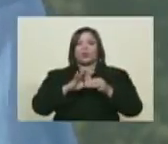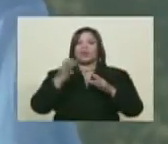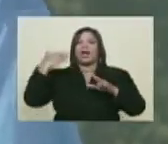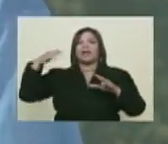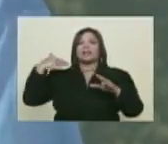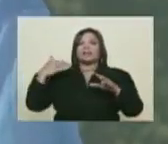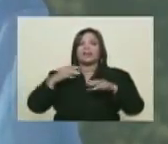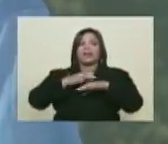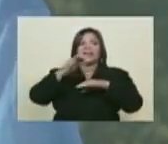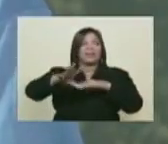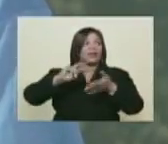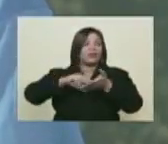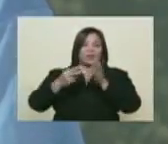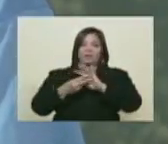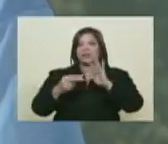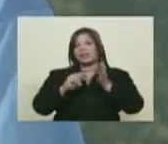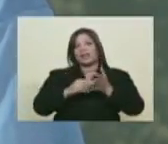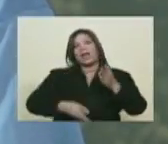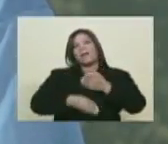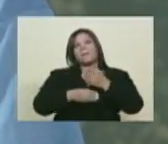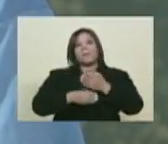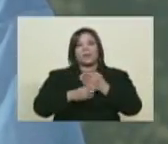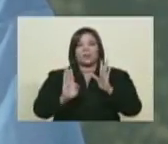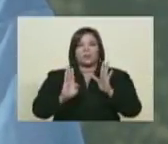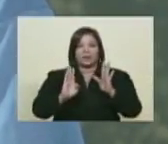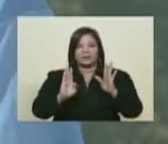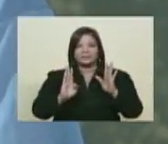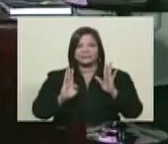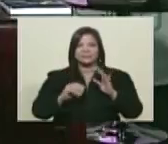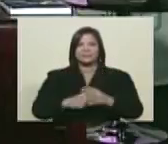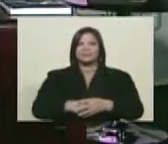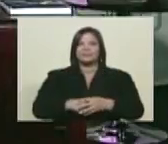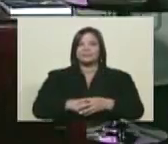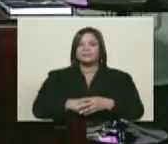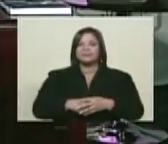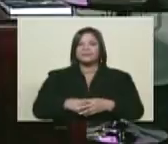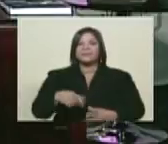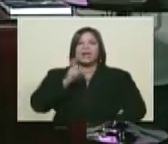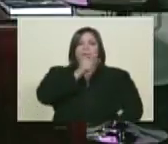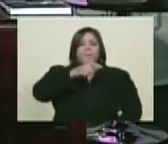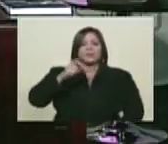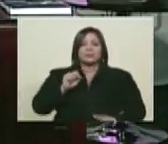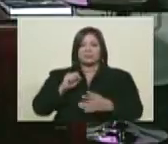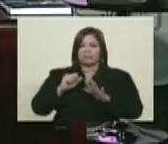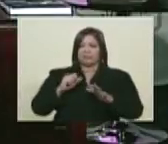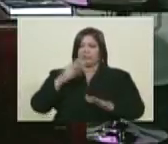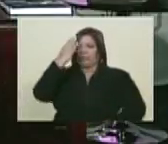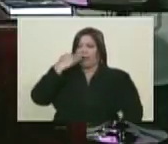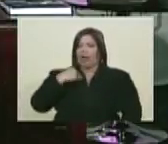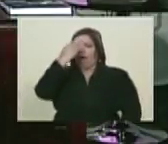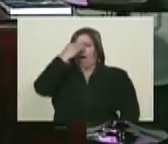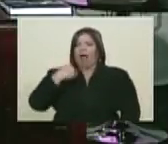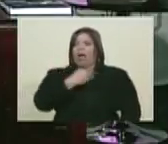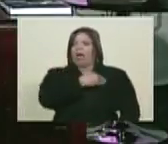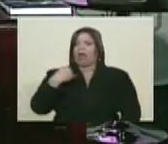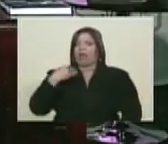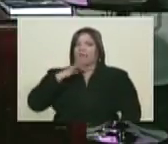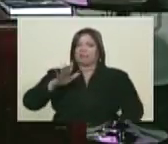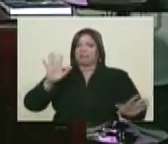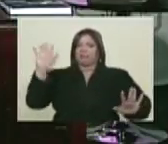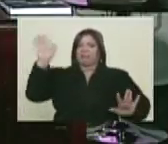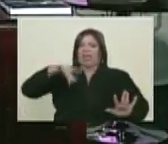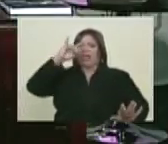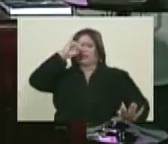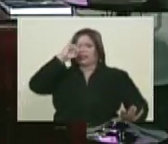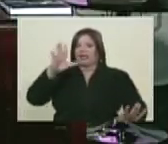legado que aún perdura de esta gran nación. hay gente que ve este símbolo y se persigna, dice, va de retro, Satanás.